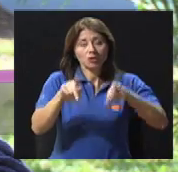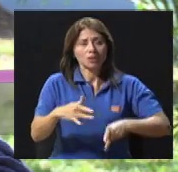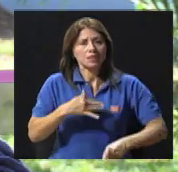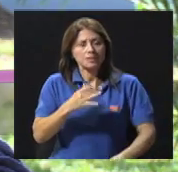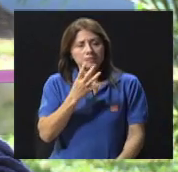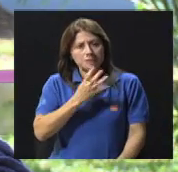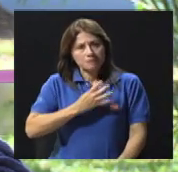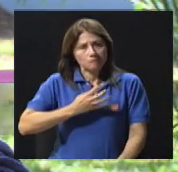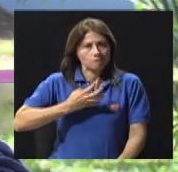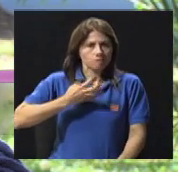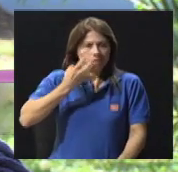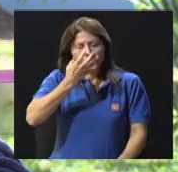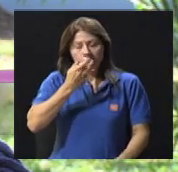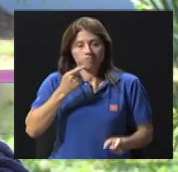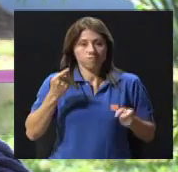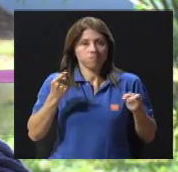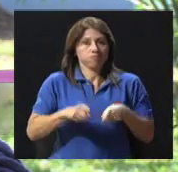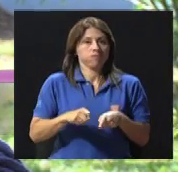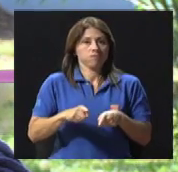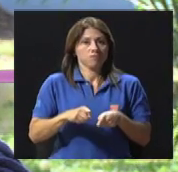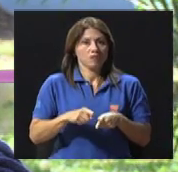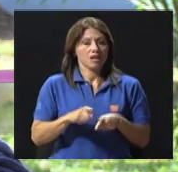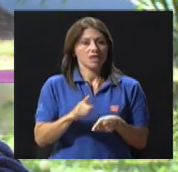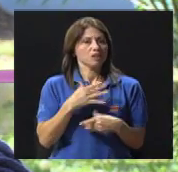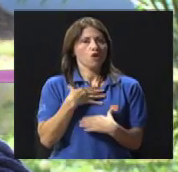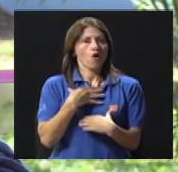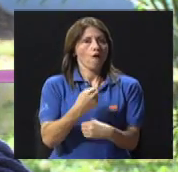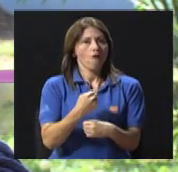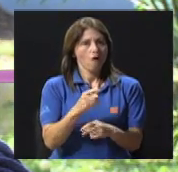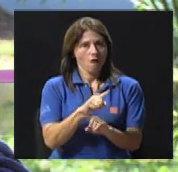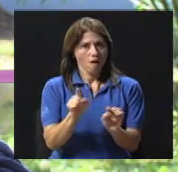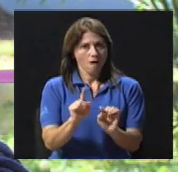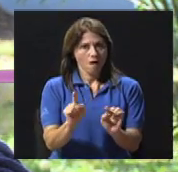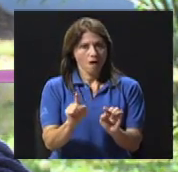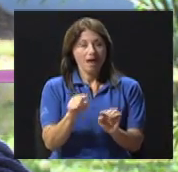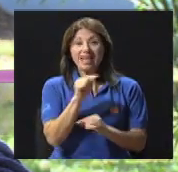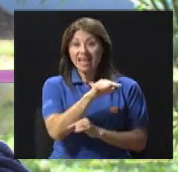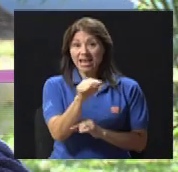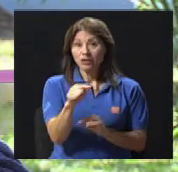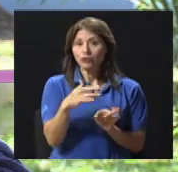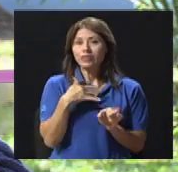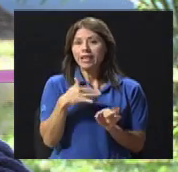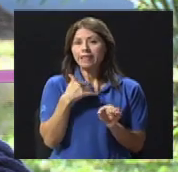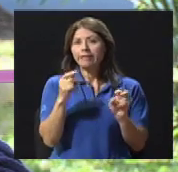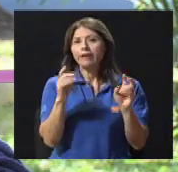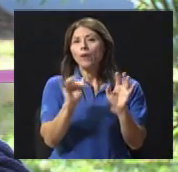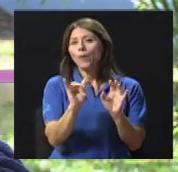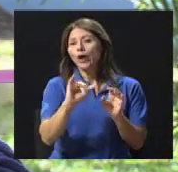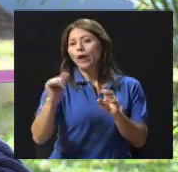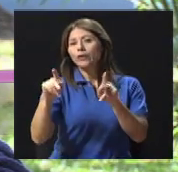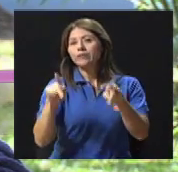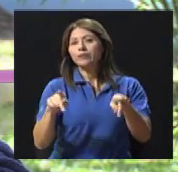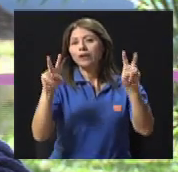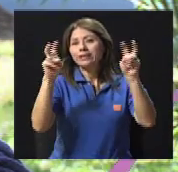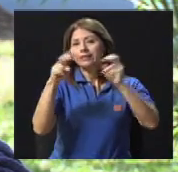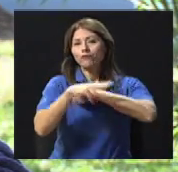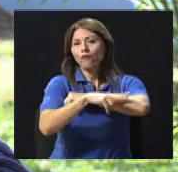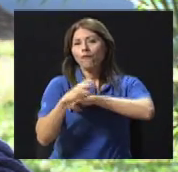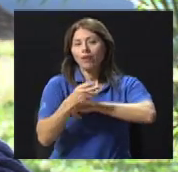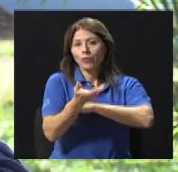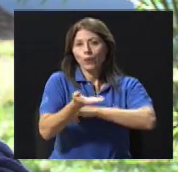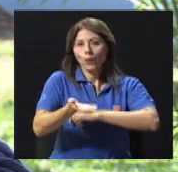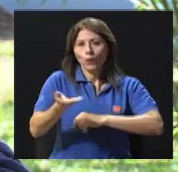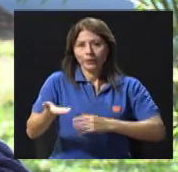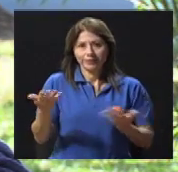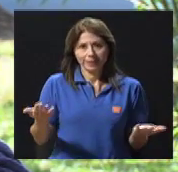irritable, inclusive desconfiados, inclusive sienten que les están robando las cosas. Y en etapas